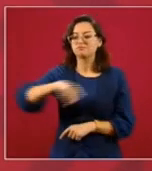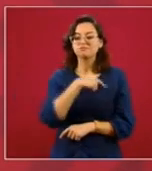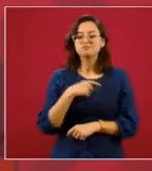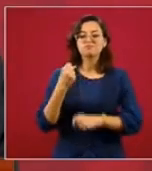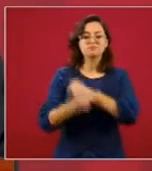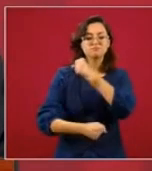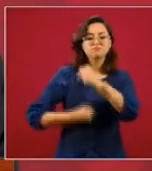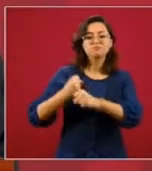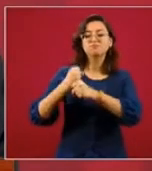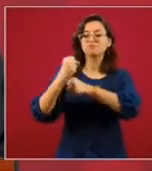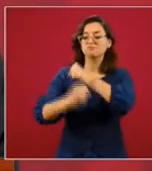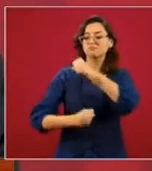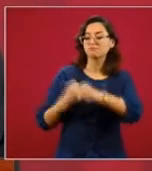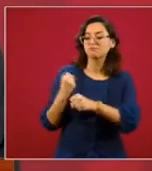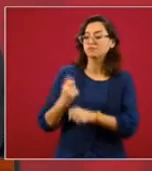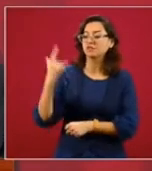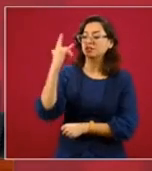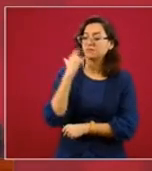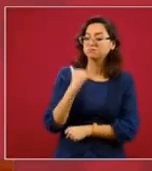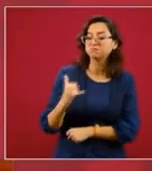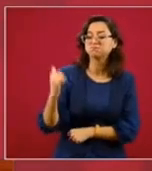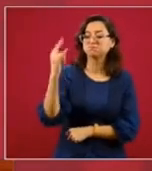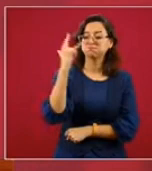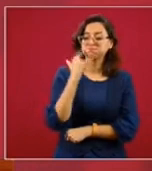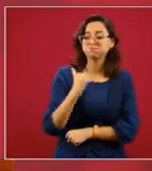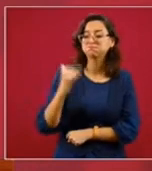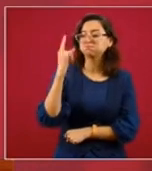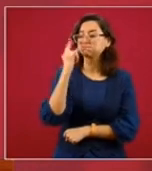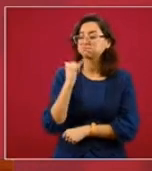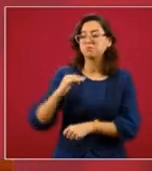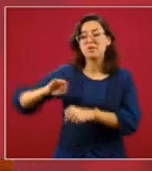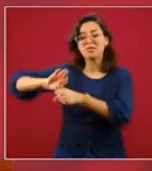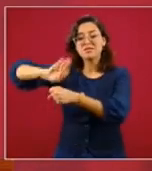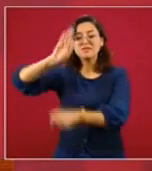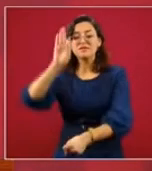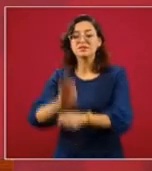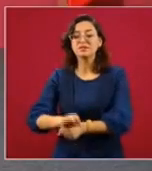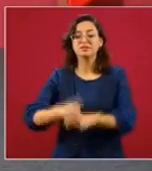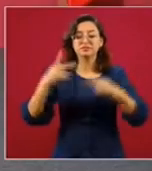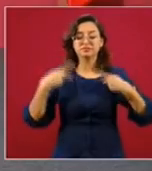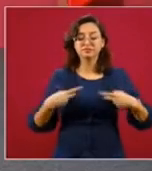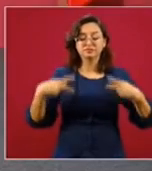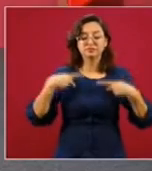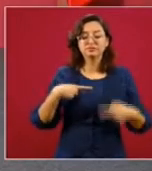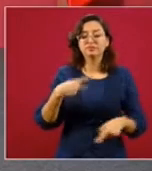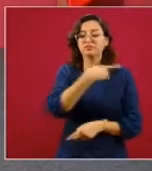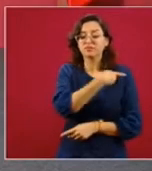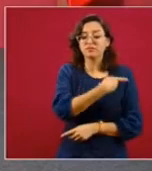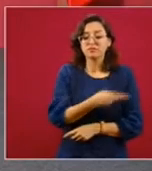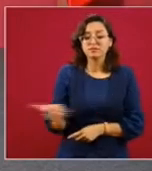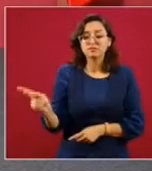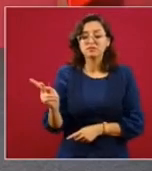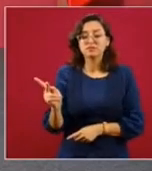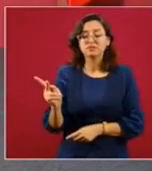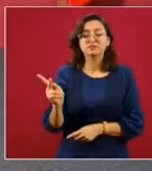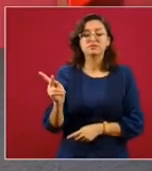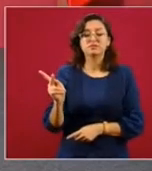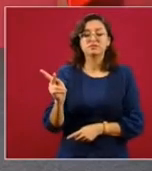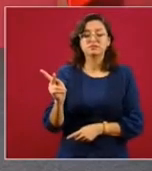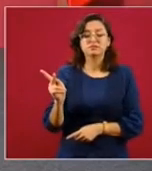de los pobres, en defensa de los